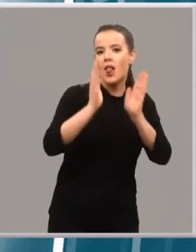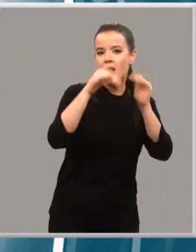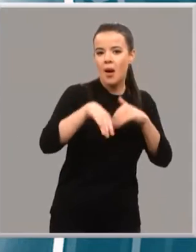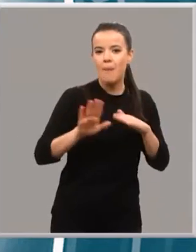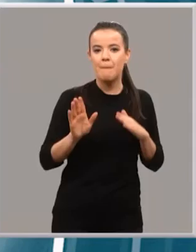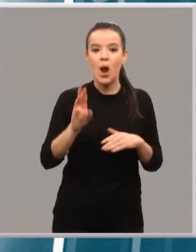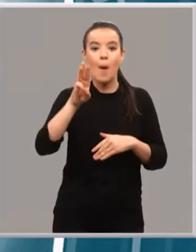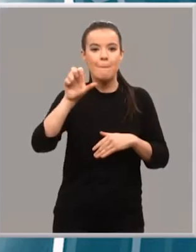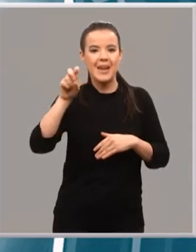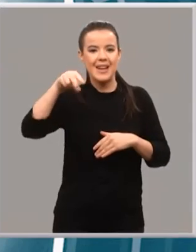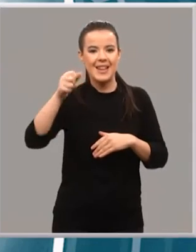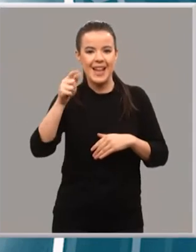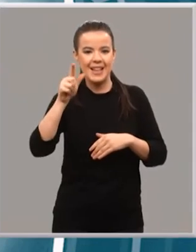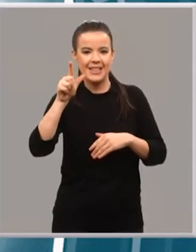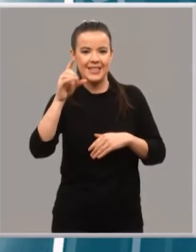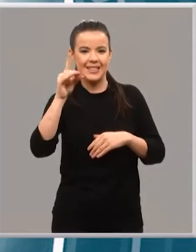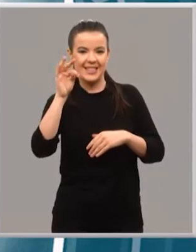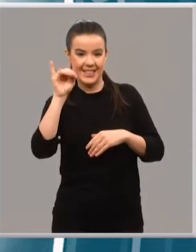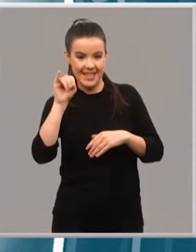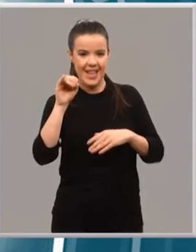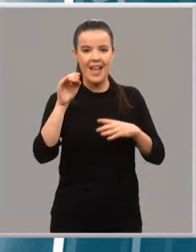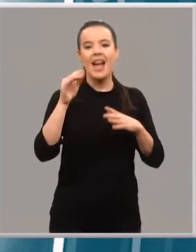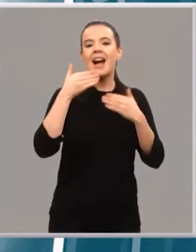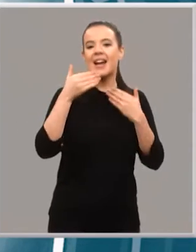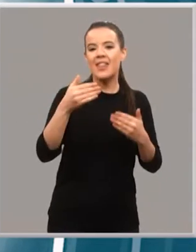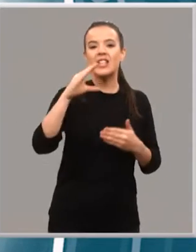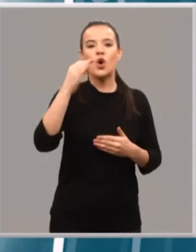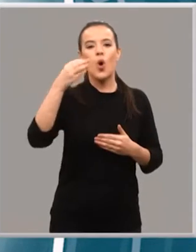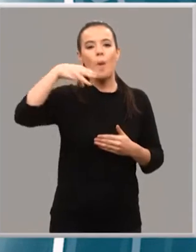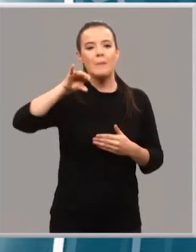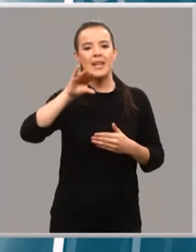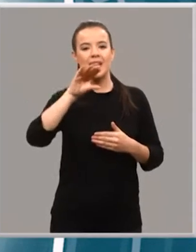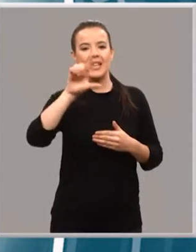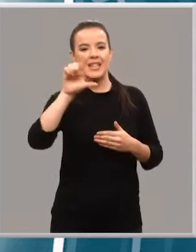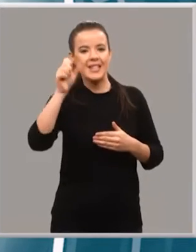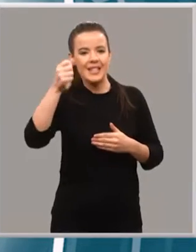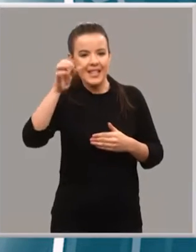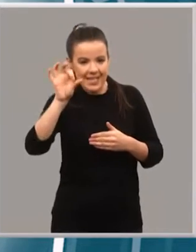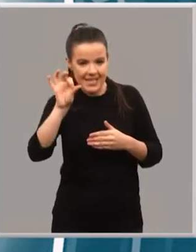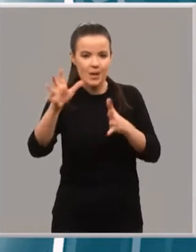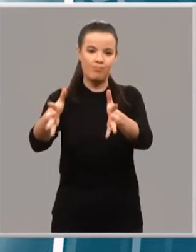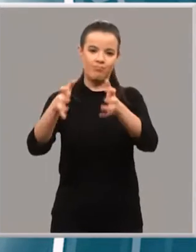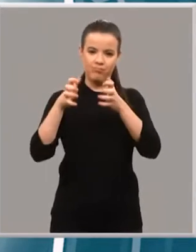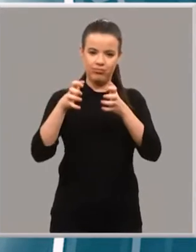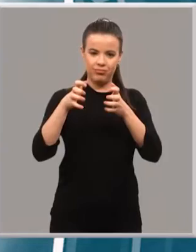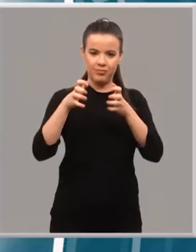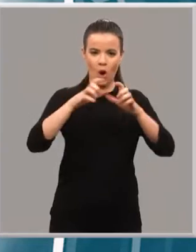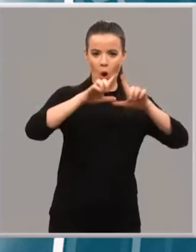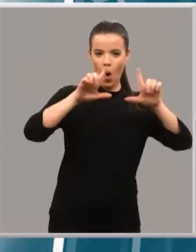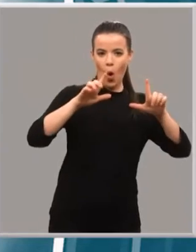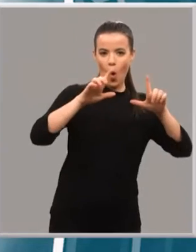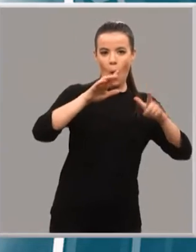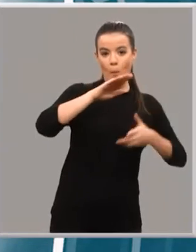los que decidieron que fuera el comillas el vencedor de la ronda. Así lo quiso una tanda en la que el portero riojano